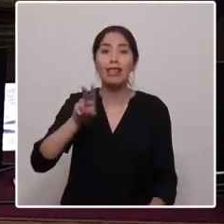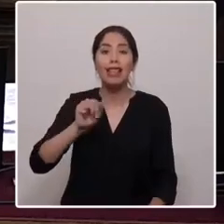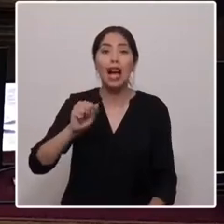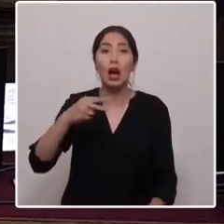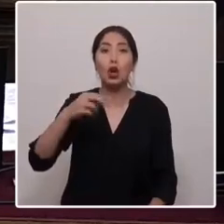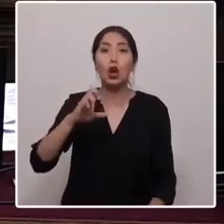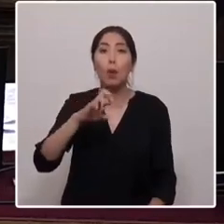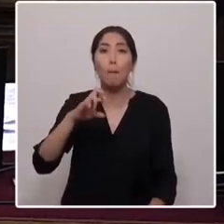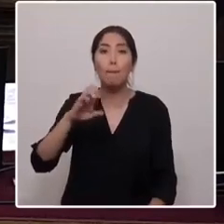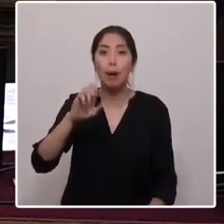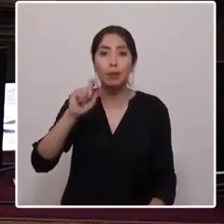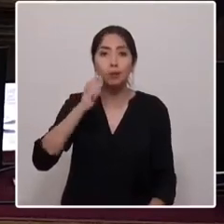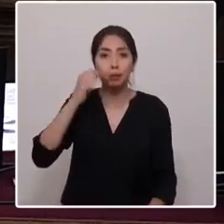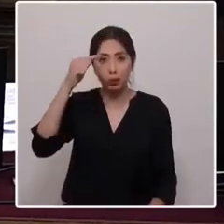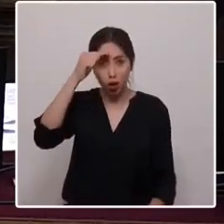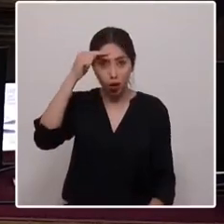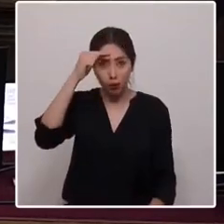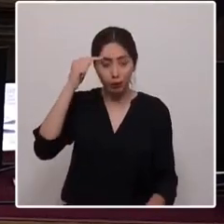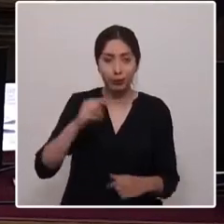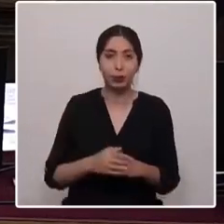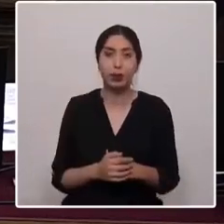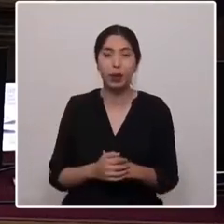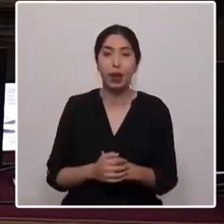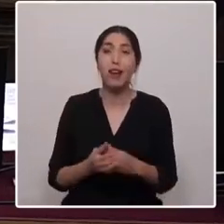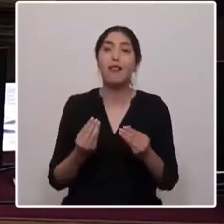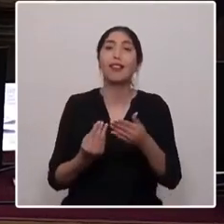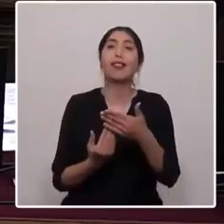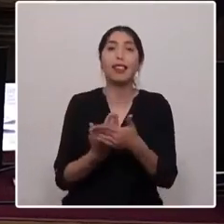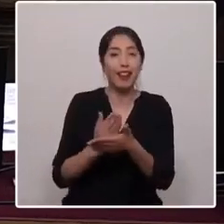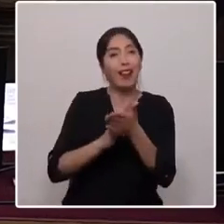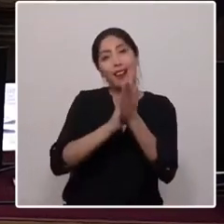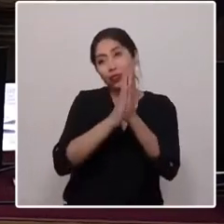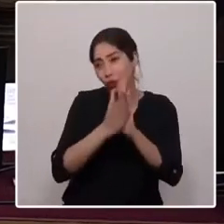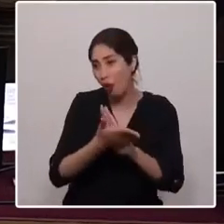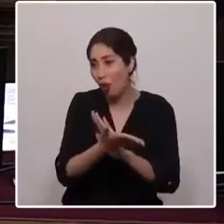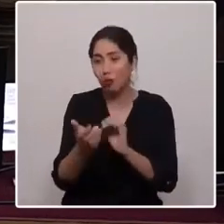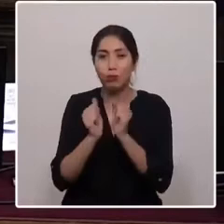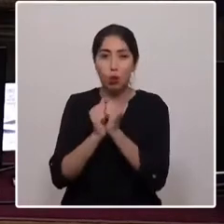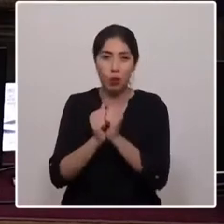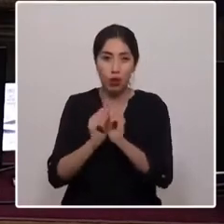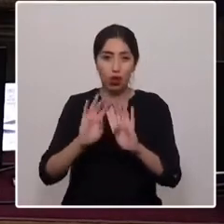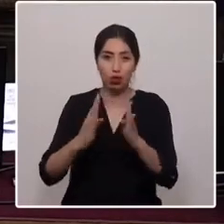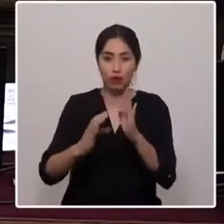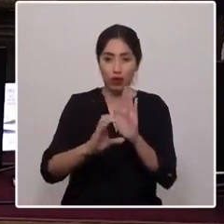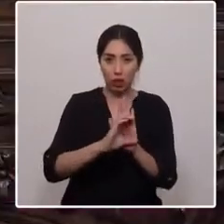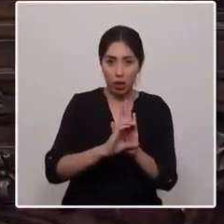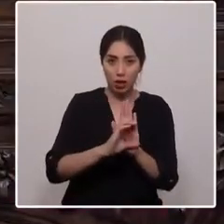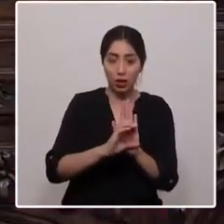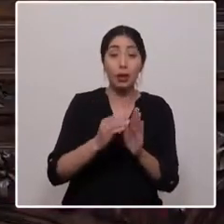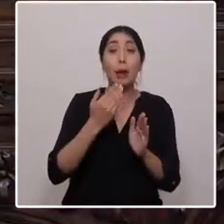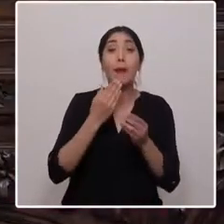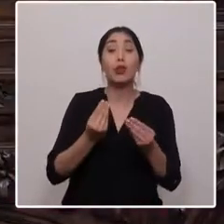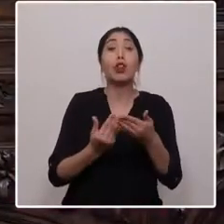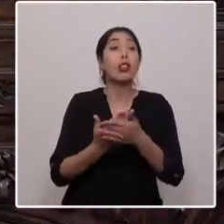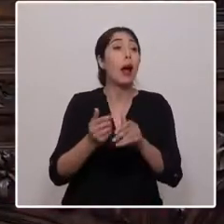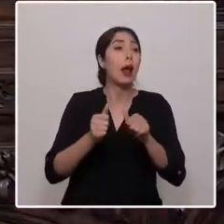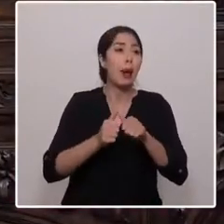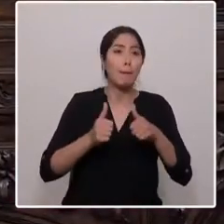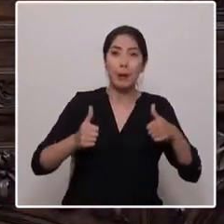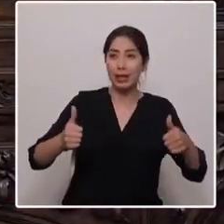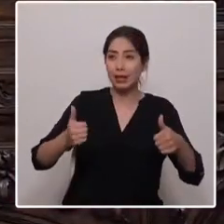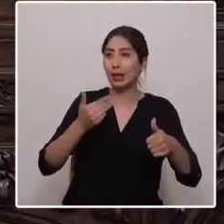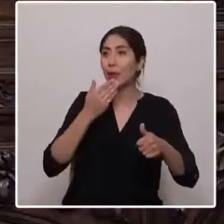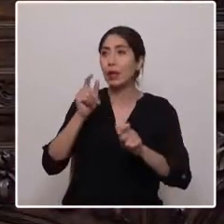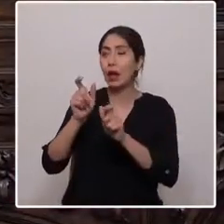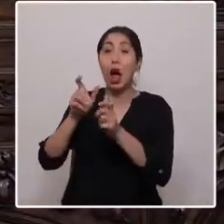Buenos días a todas y todos mis colegas convencionales, a la mesa y a los pueblos que habitan todo el territorio nacional.